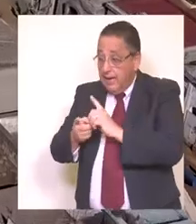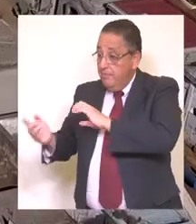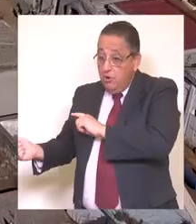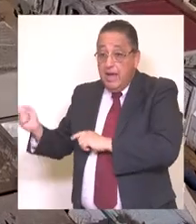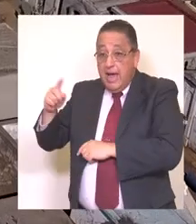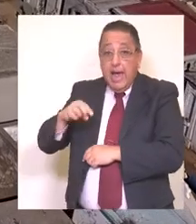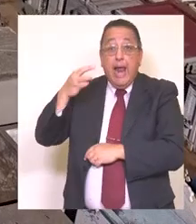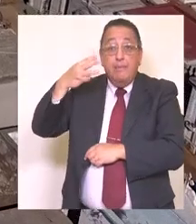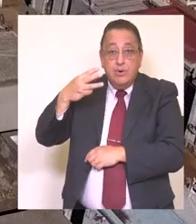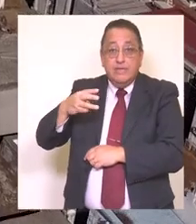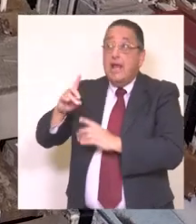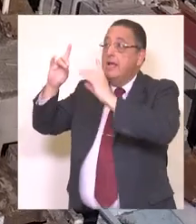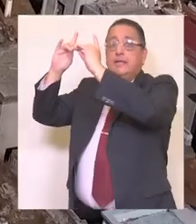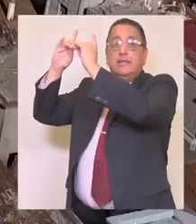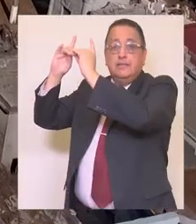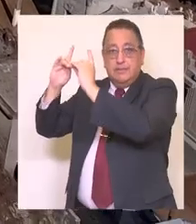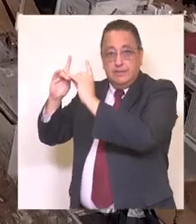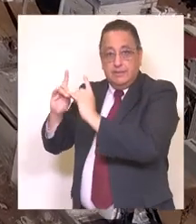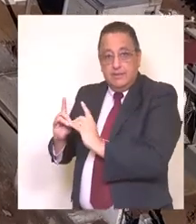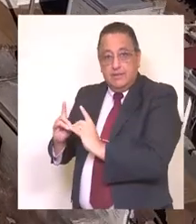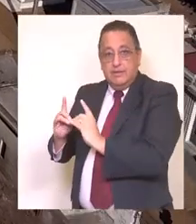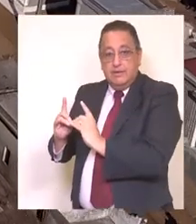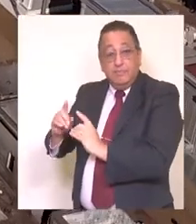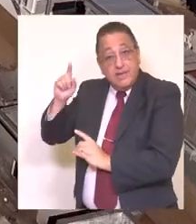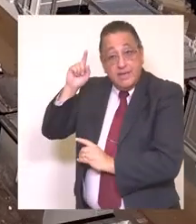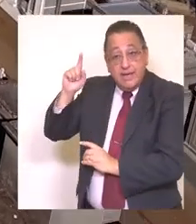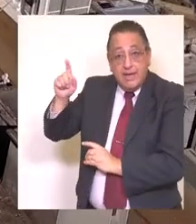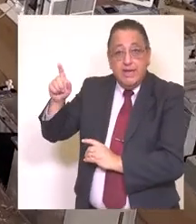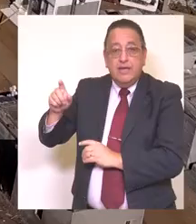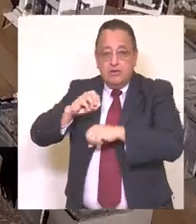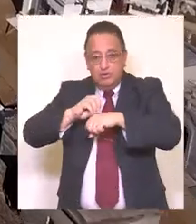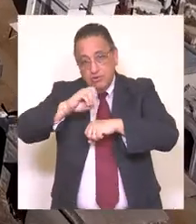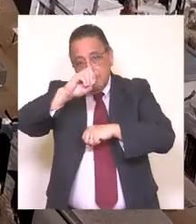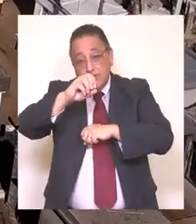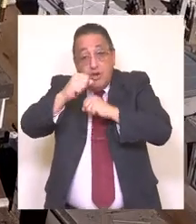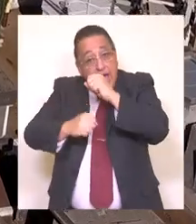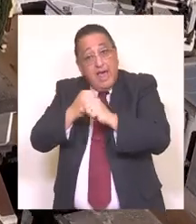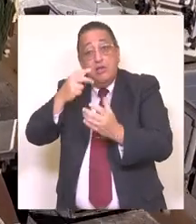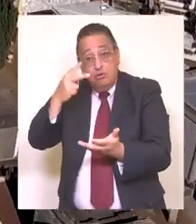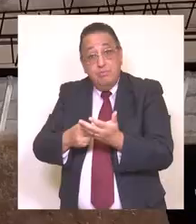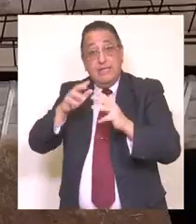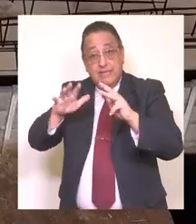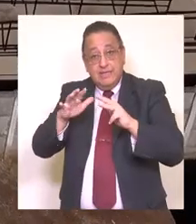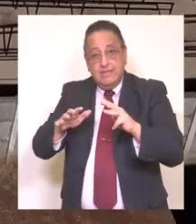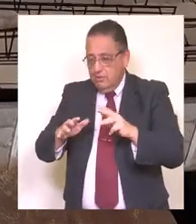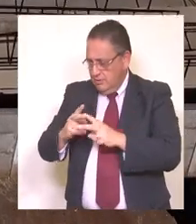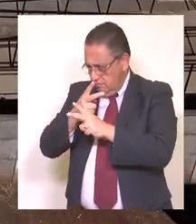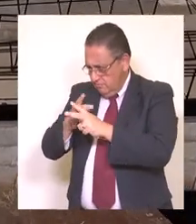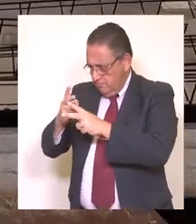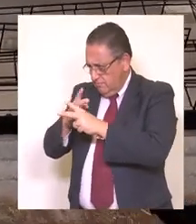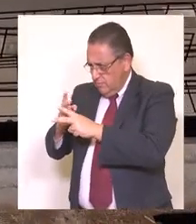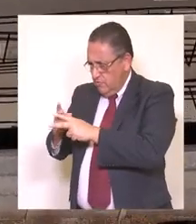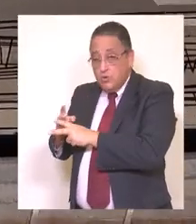Otro servicio traspasado a la administración de nuestra municipalidad es el cementerio municipal. Y quiero destacar que en este lugar,